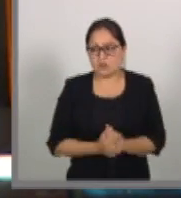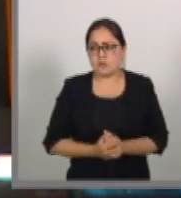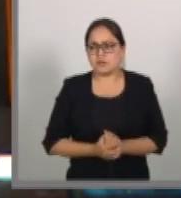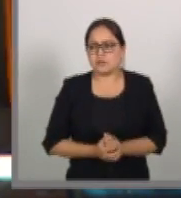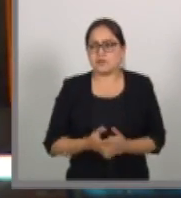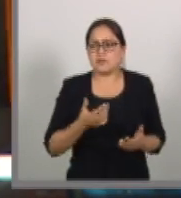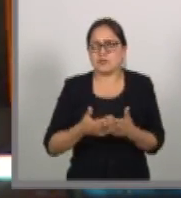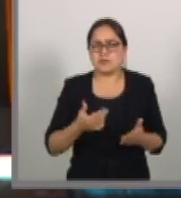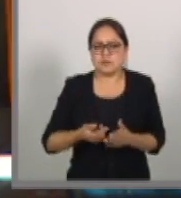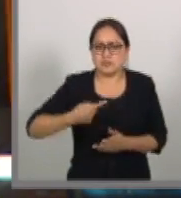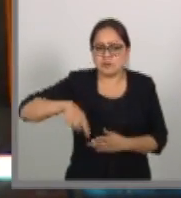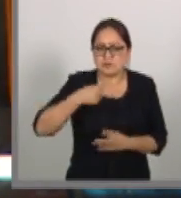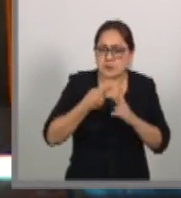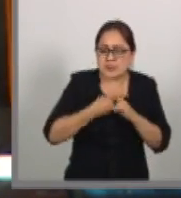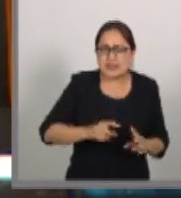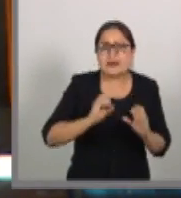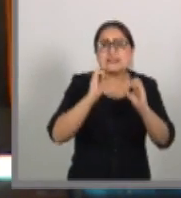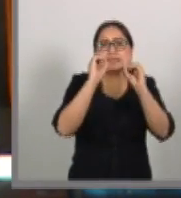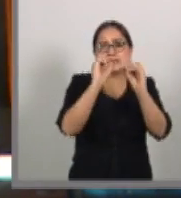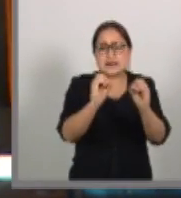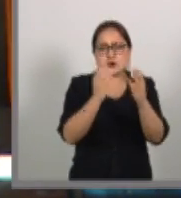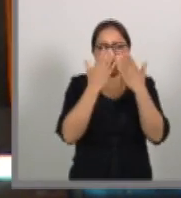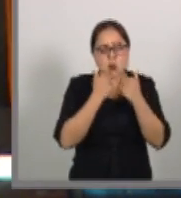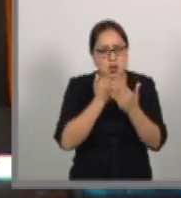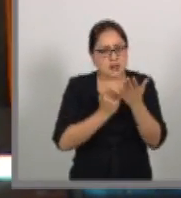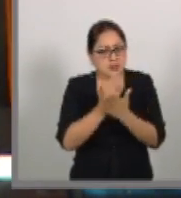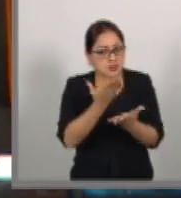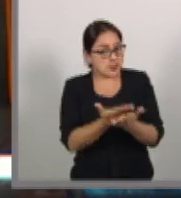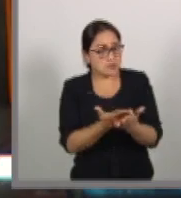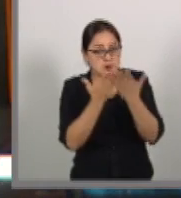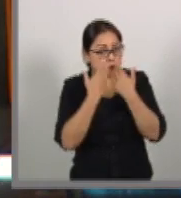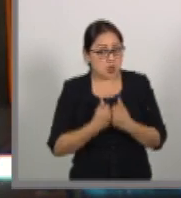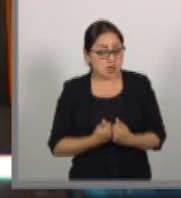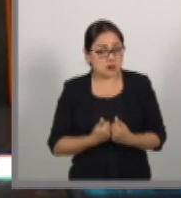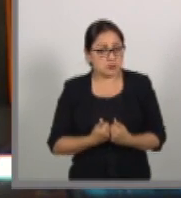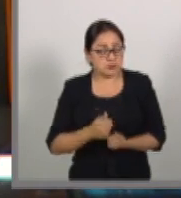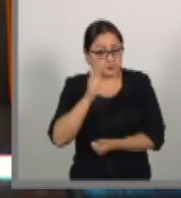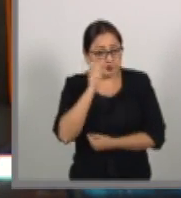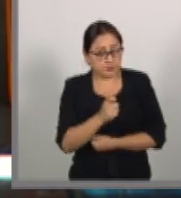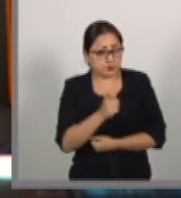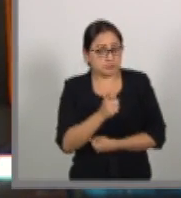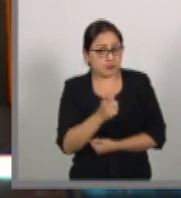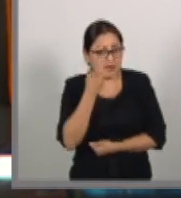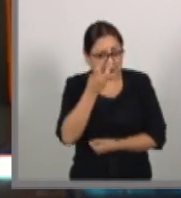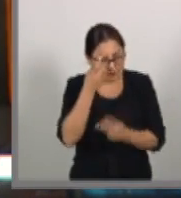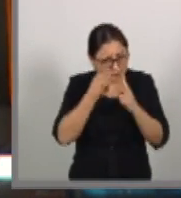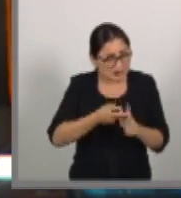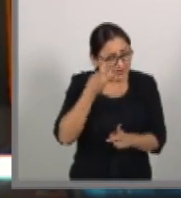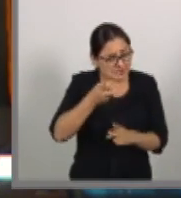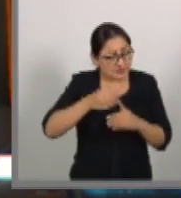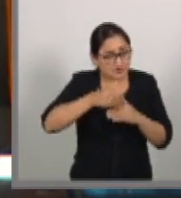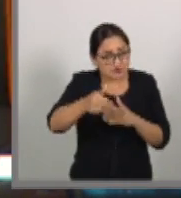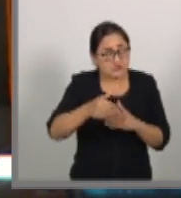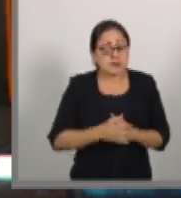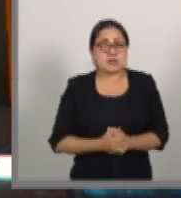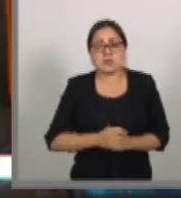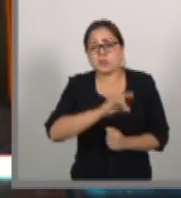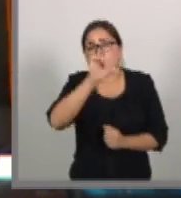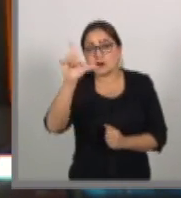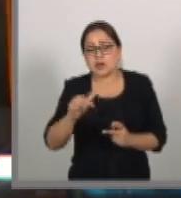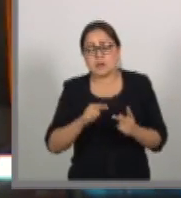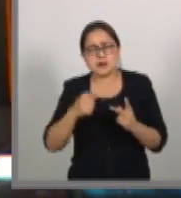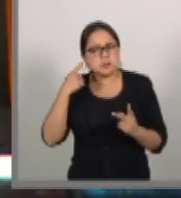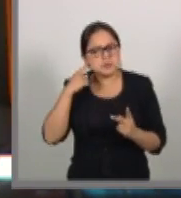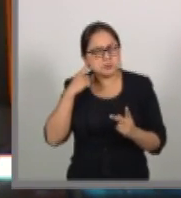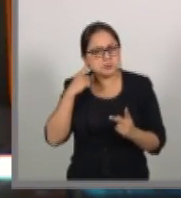partiríamos de cero, de que no hay dictamen. Ese sería el punto de partida. Y luego escuché